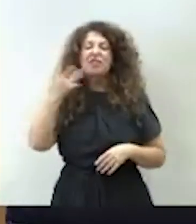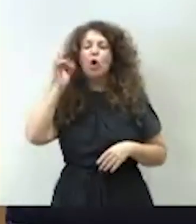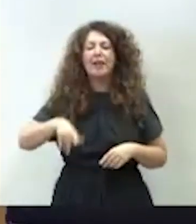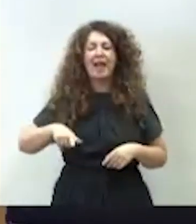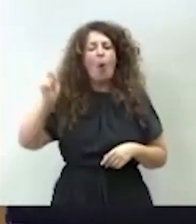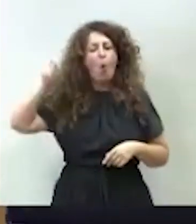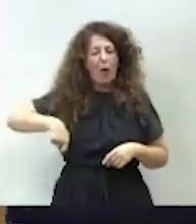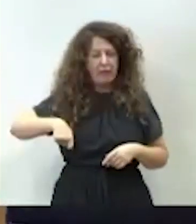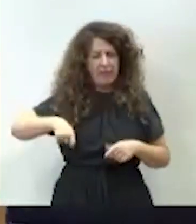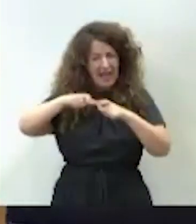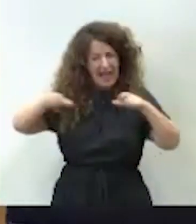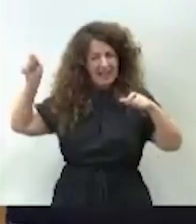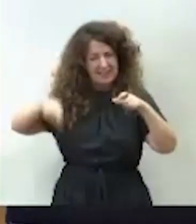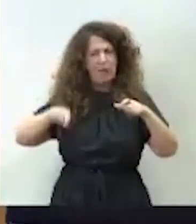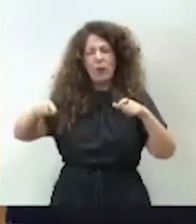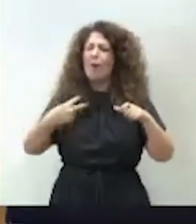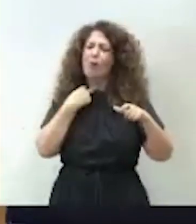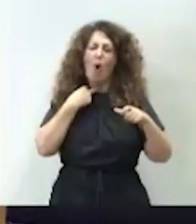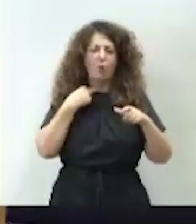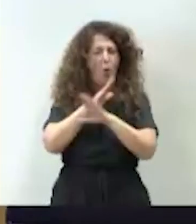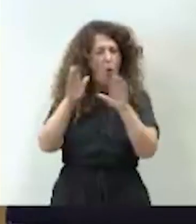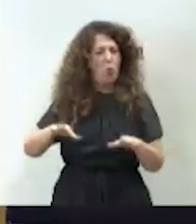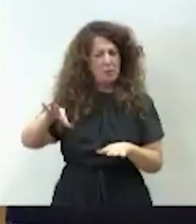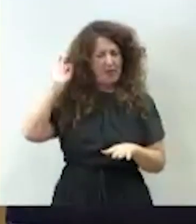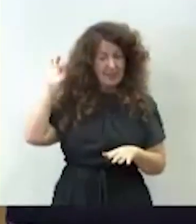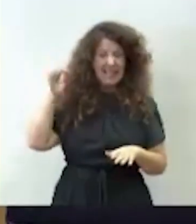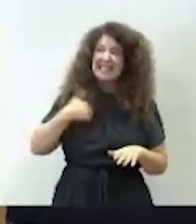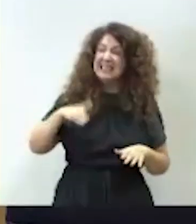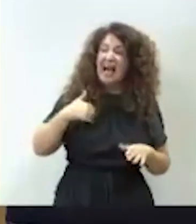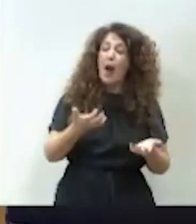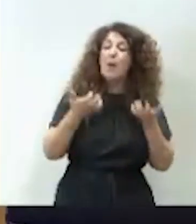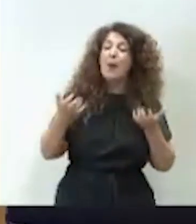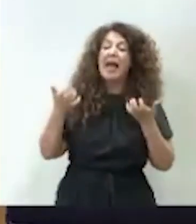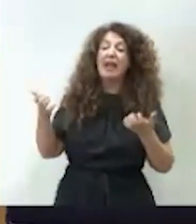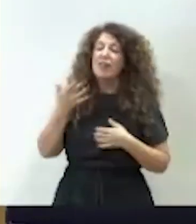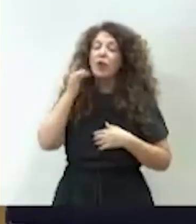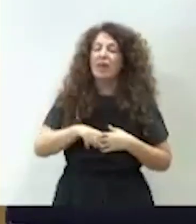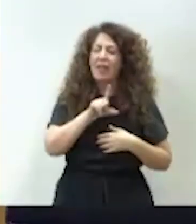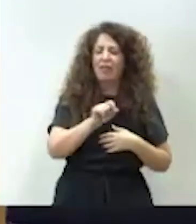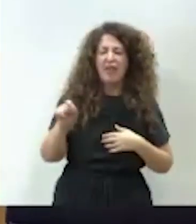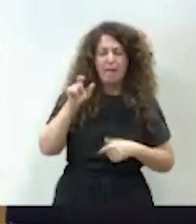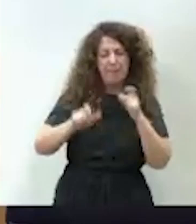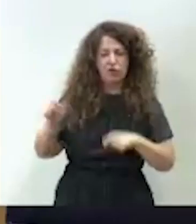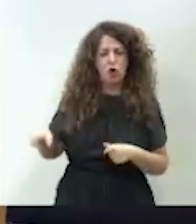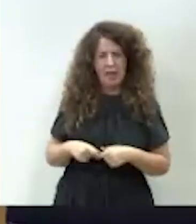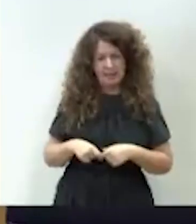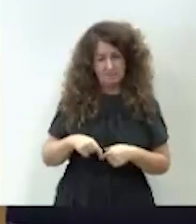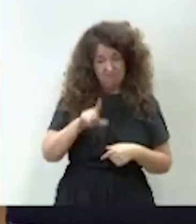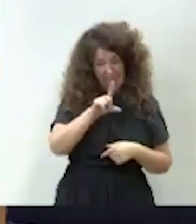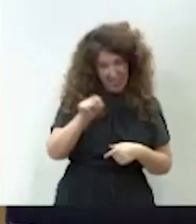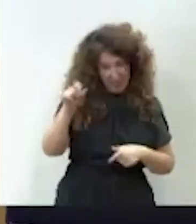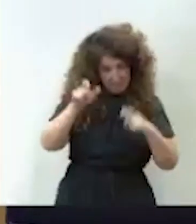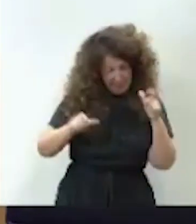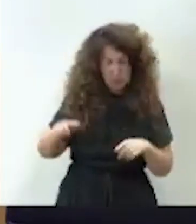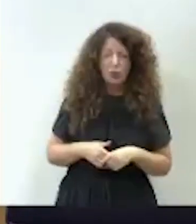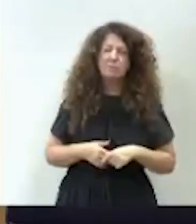así está sucediendo. Ha habido ya más de 100 personas beneficiadas por la ley de amnistía, más de 100 beneficiarios. El